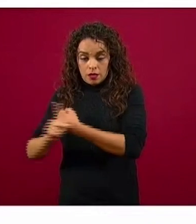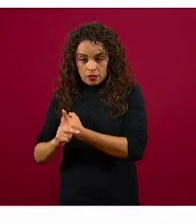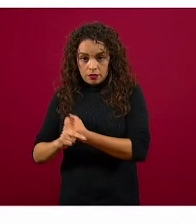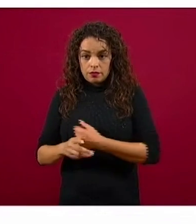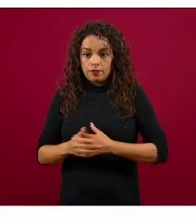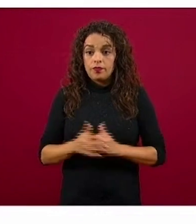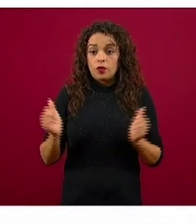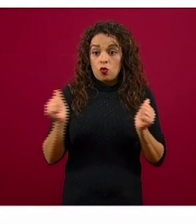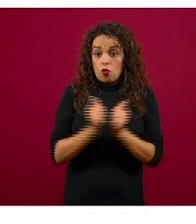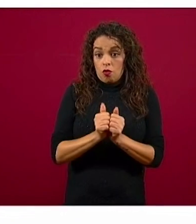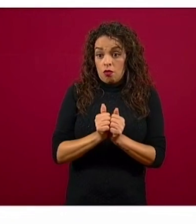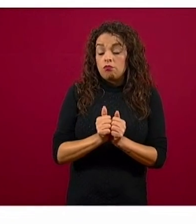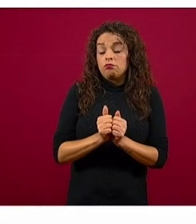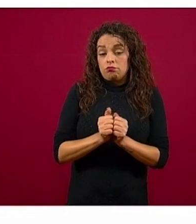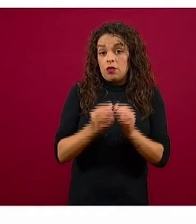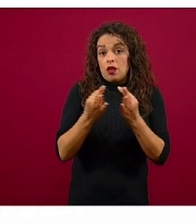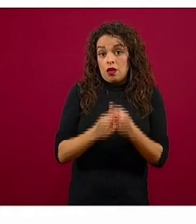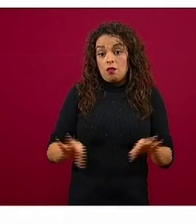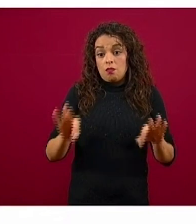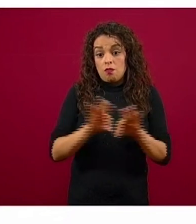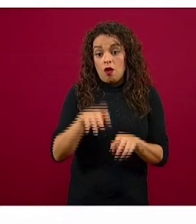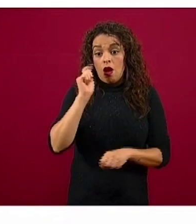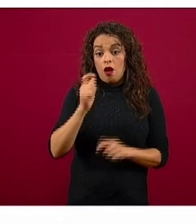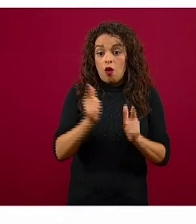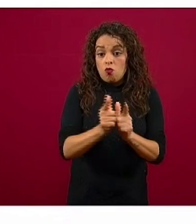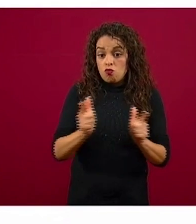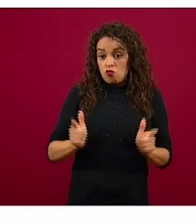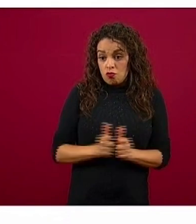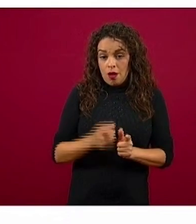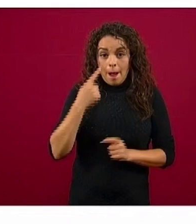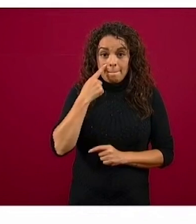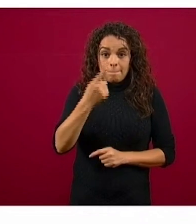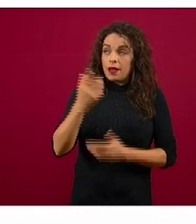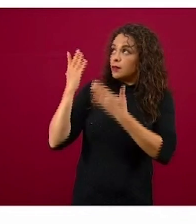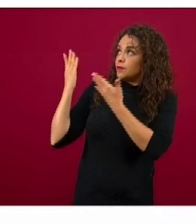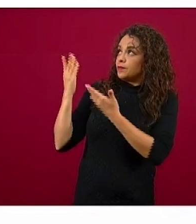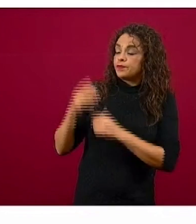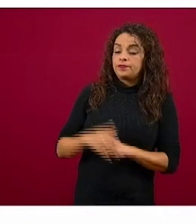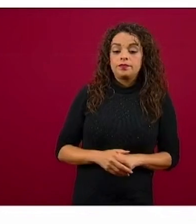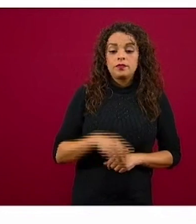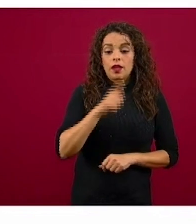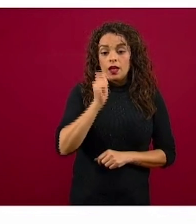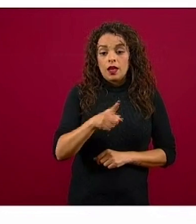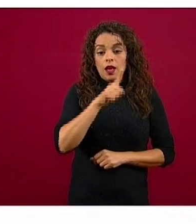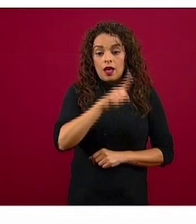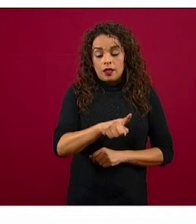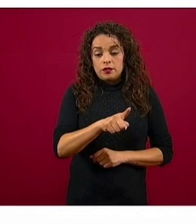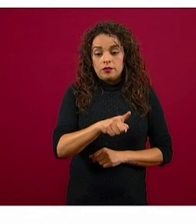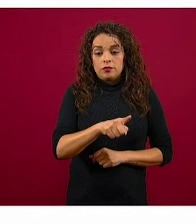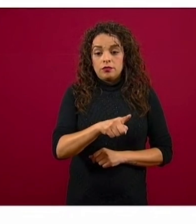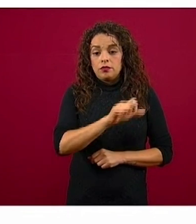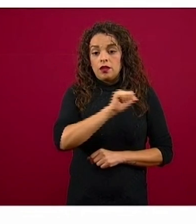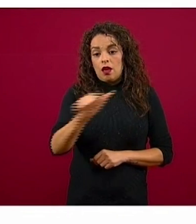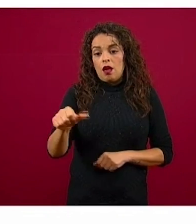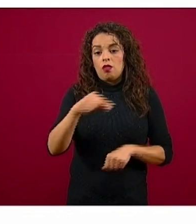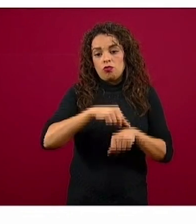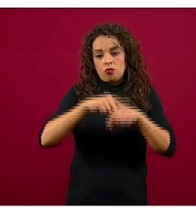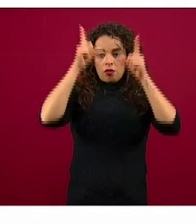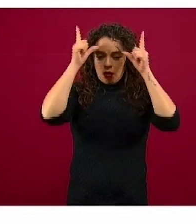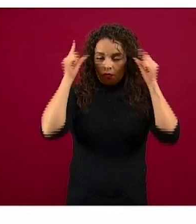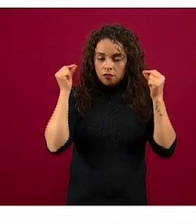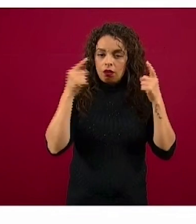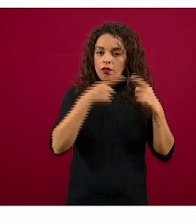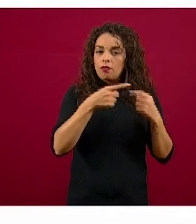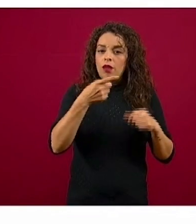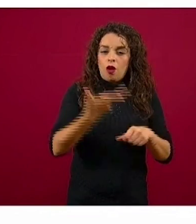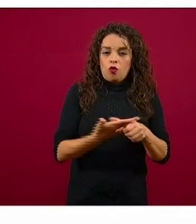los siguientes grupos, en los trabajadores del sector salud, de seguridad social, en los adultos mayores de 65 años